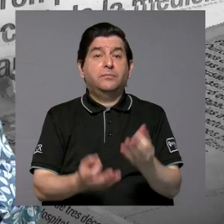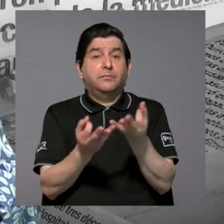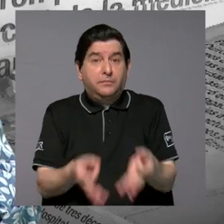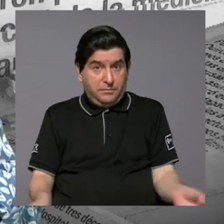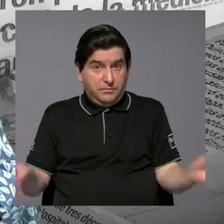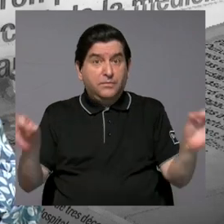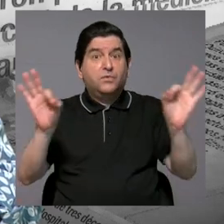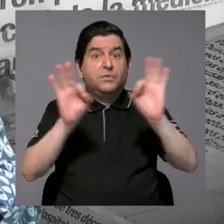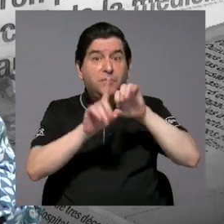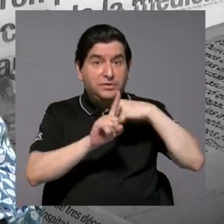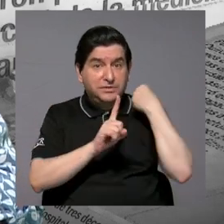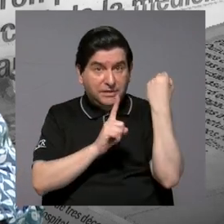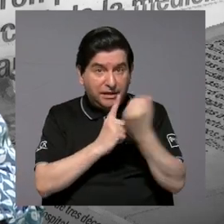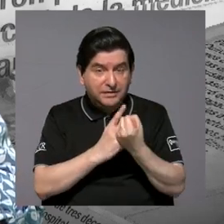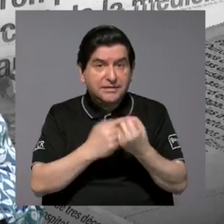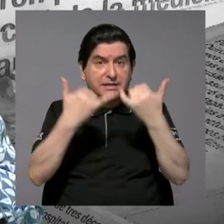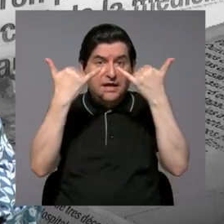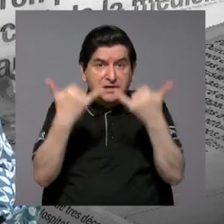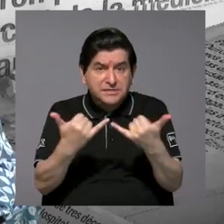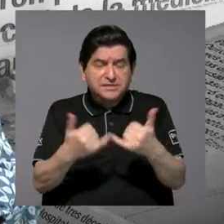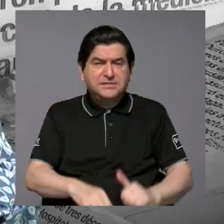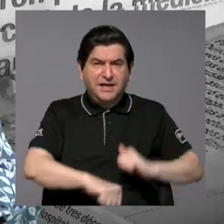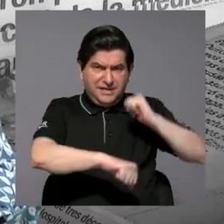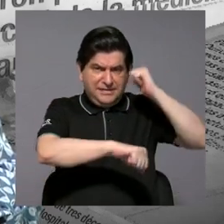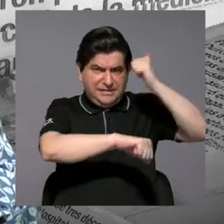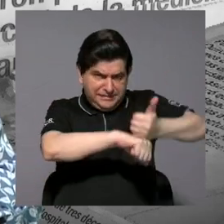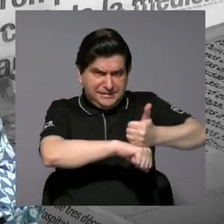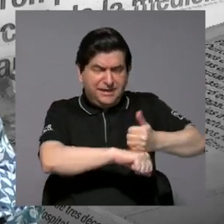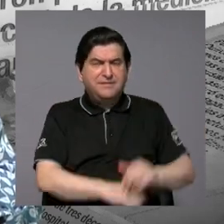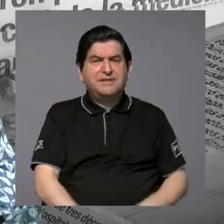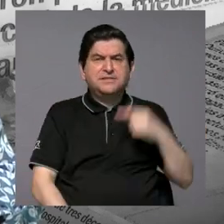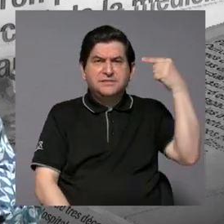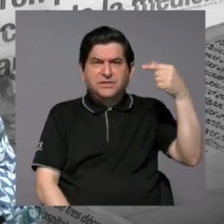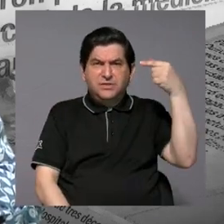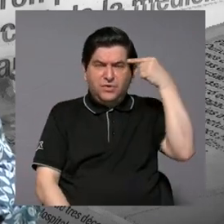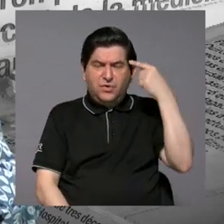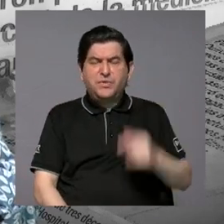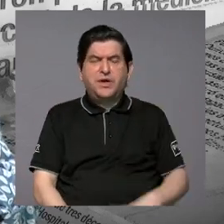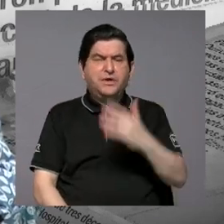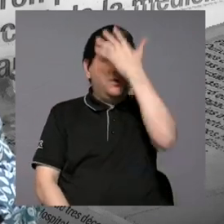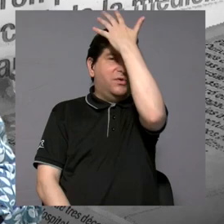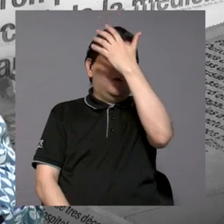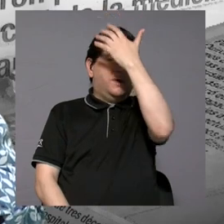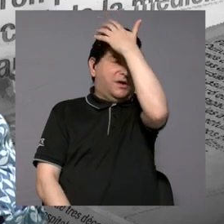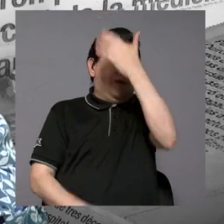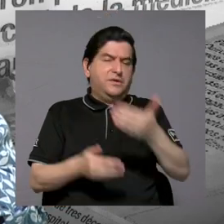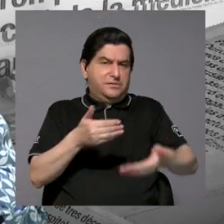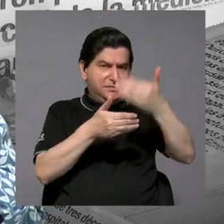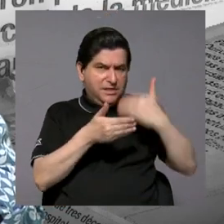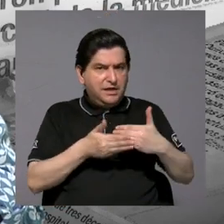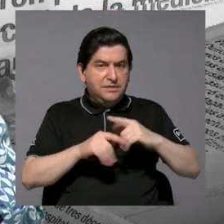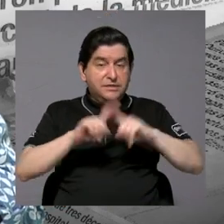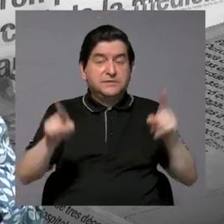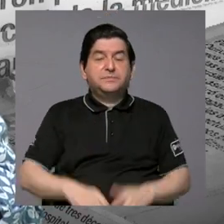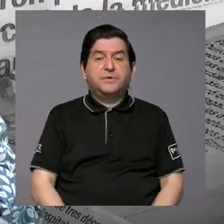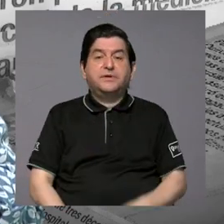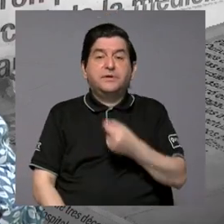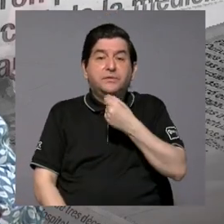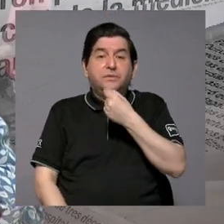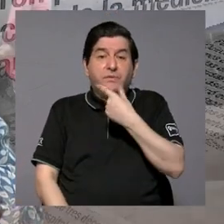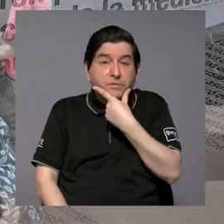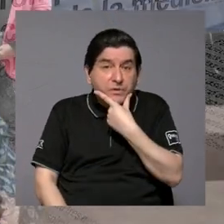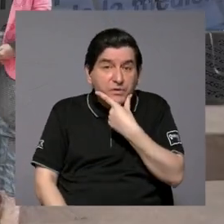que, bueno, ya eso venía marcado inclusive del gobierno de don Carlos Alvarado, pero don Rodrigo